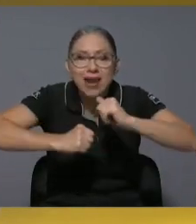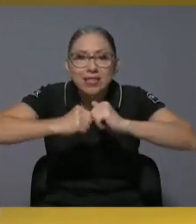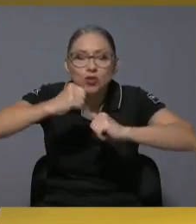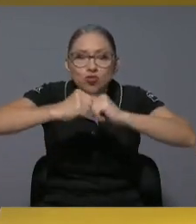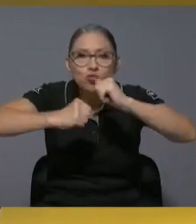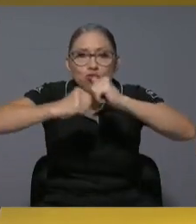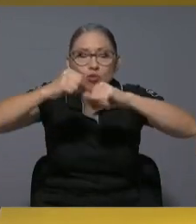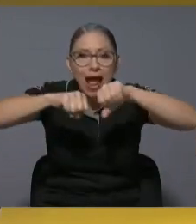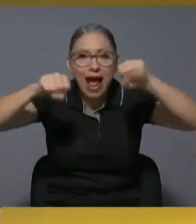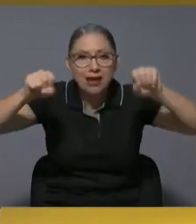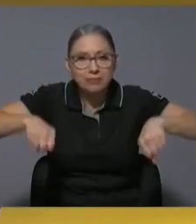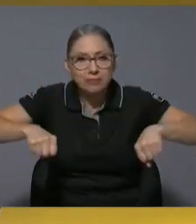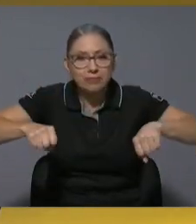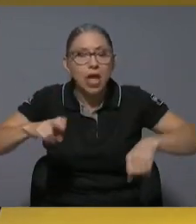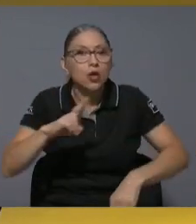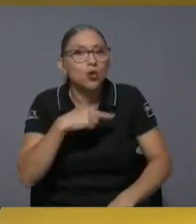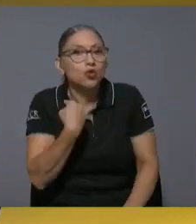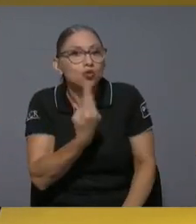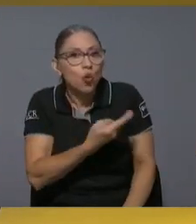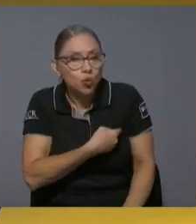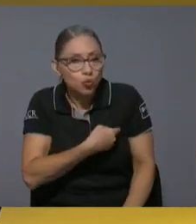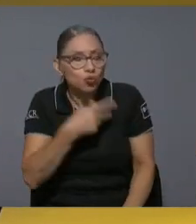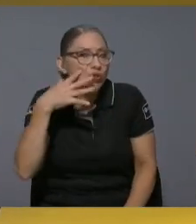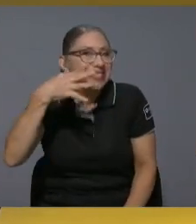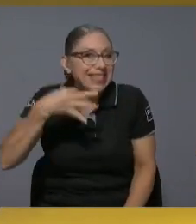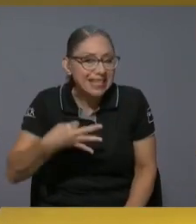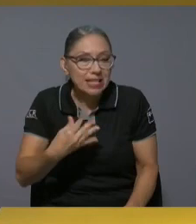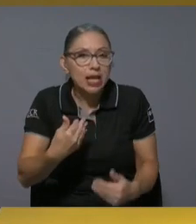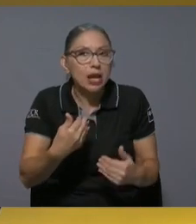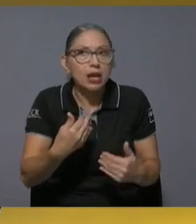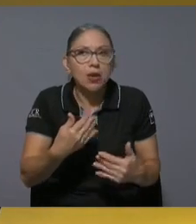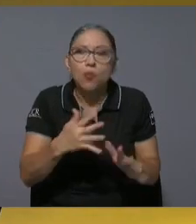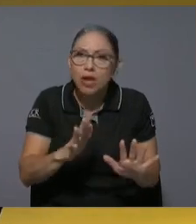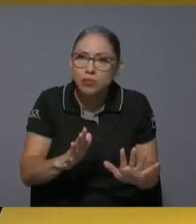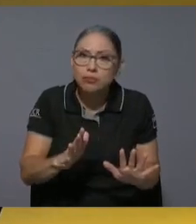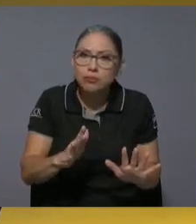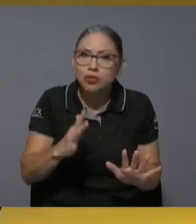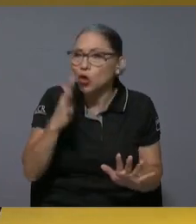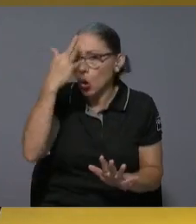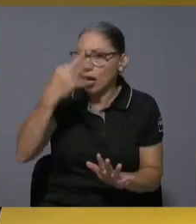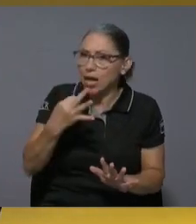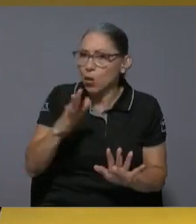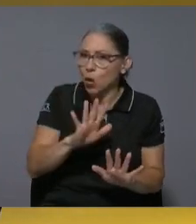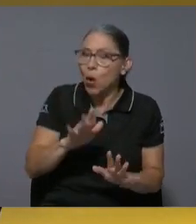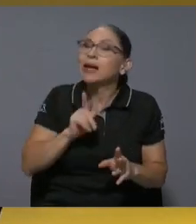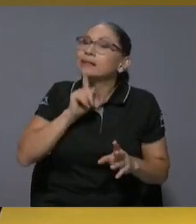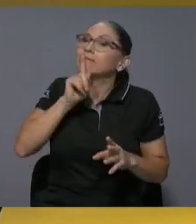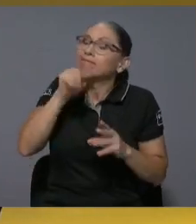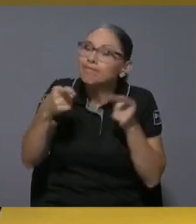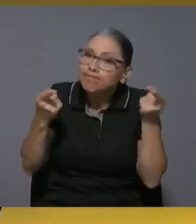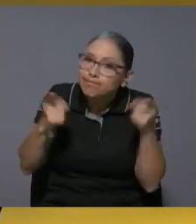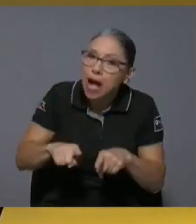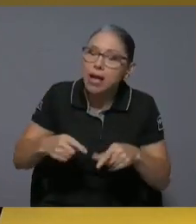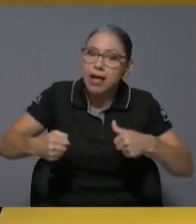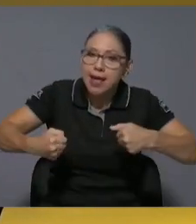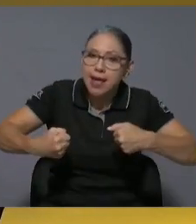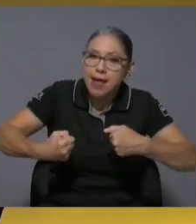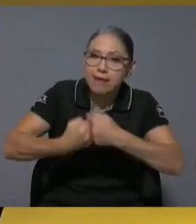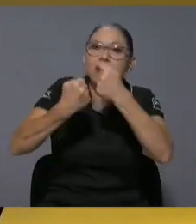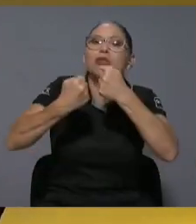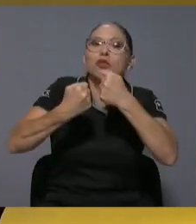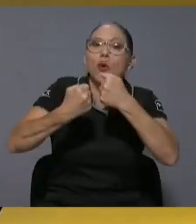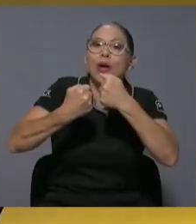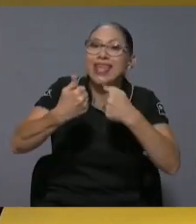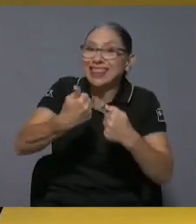nosotros creo que tenemos bueno creo es un hecho que tenemos un reto y un rezago muy